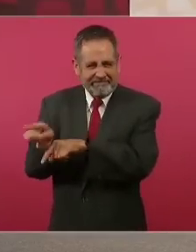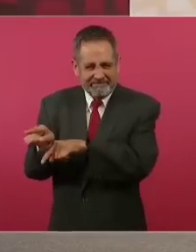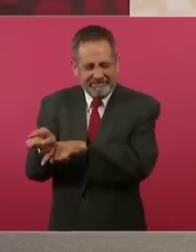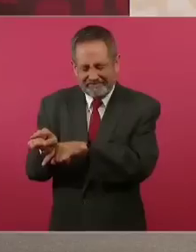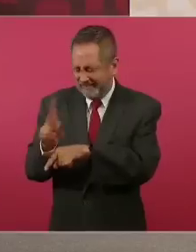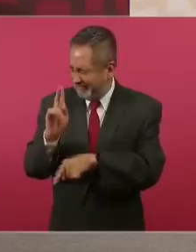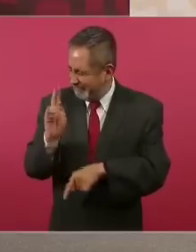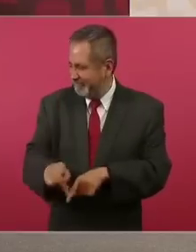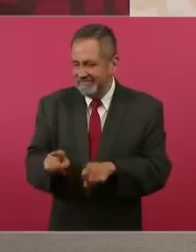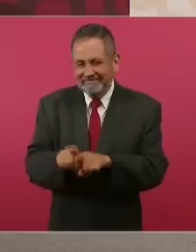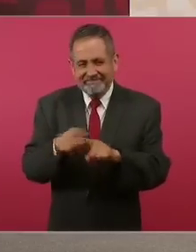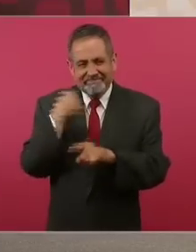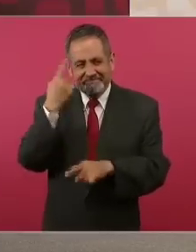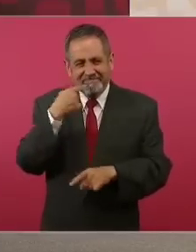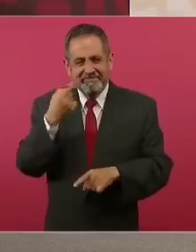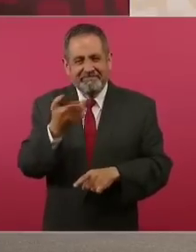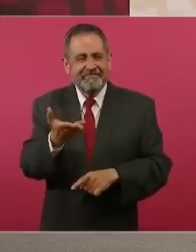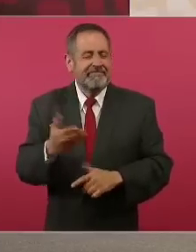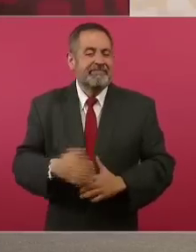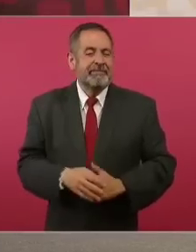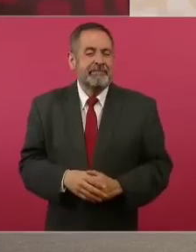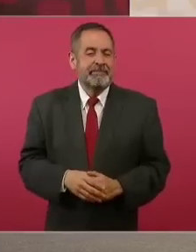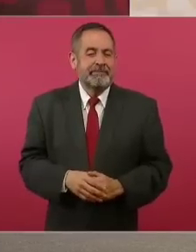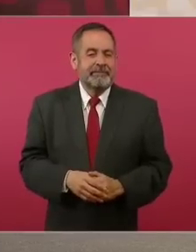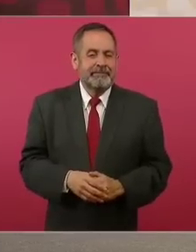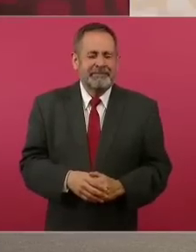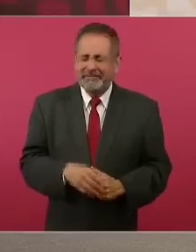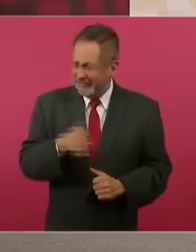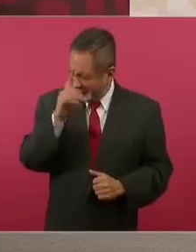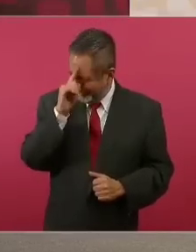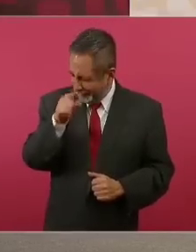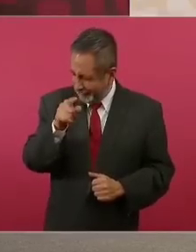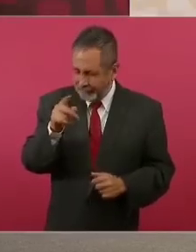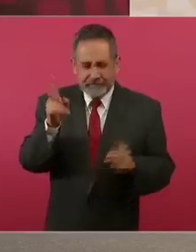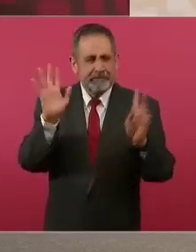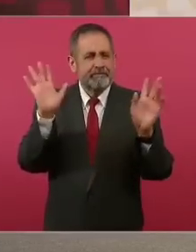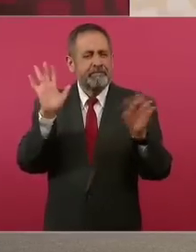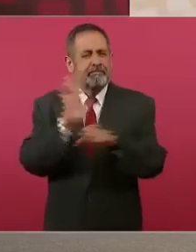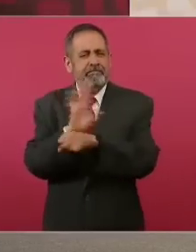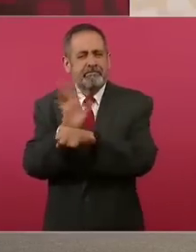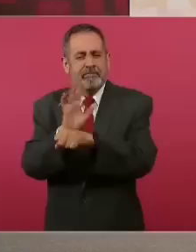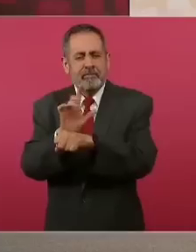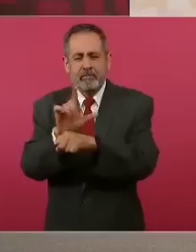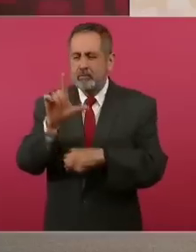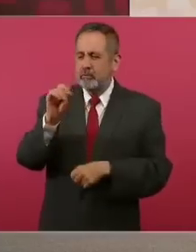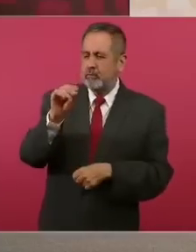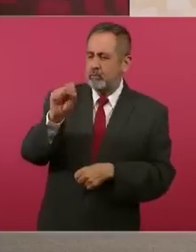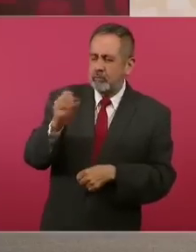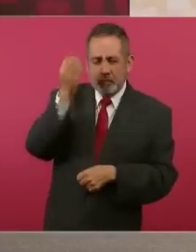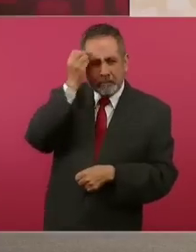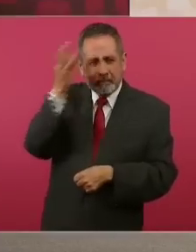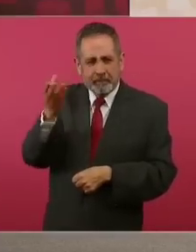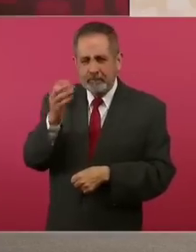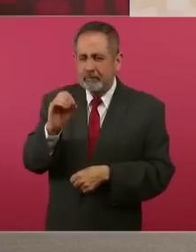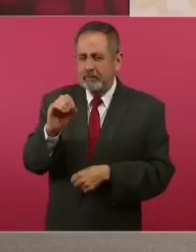los olvidados de Luis Buñuel,